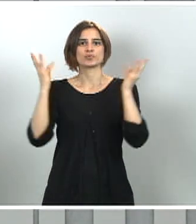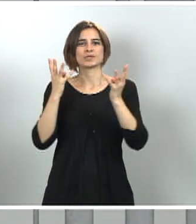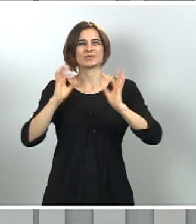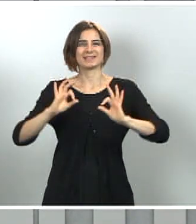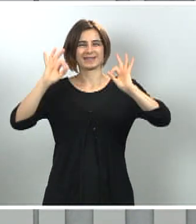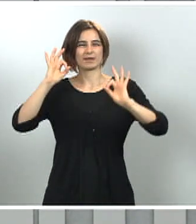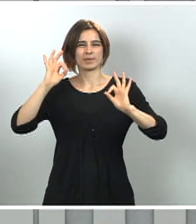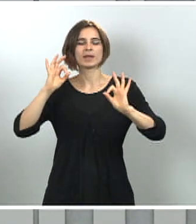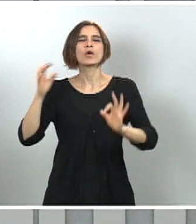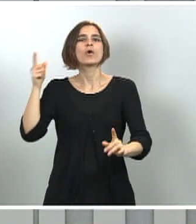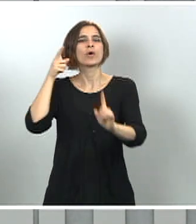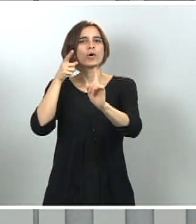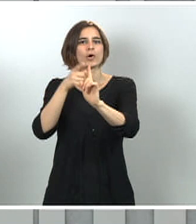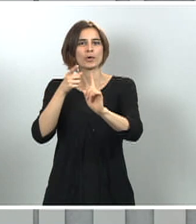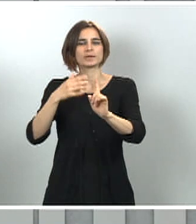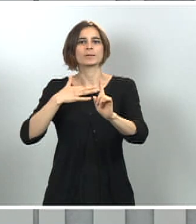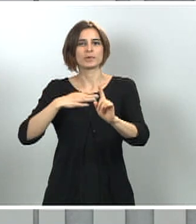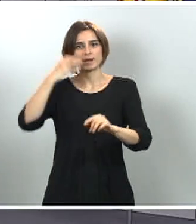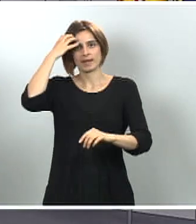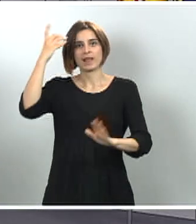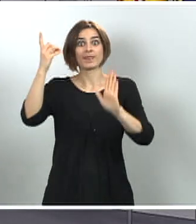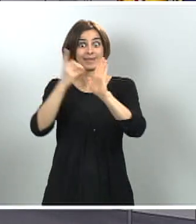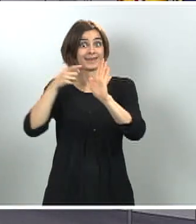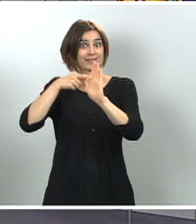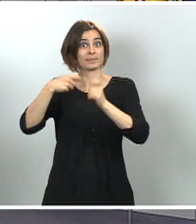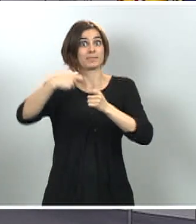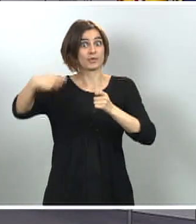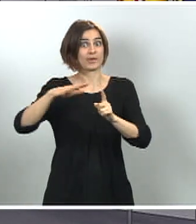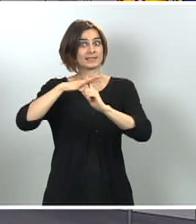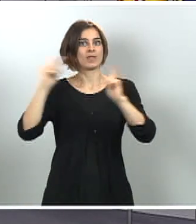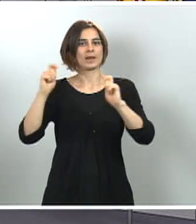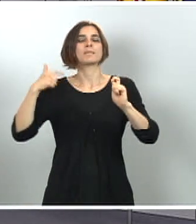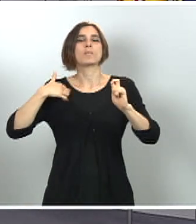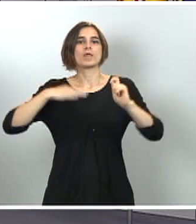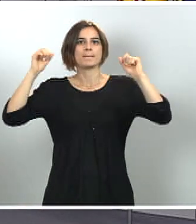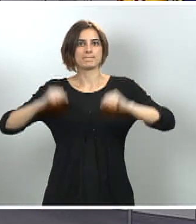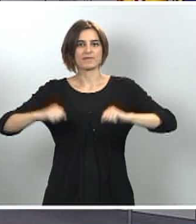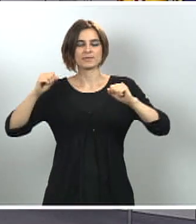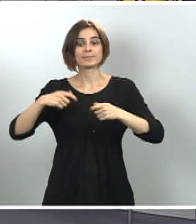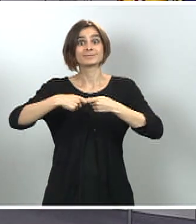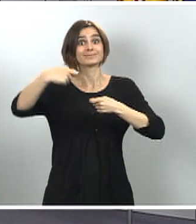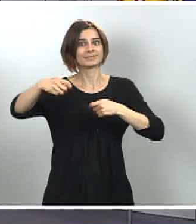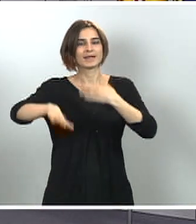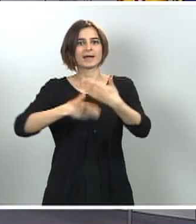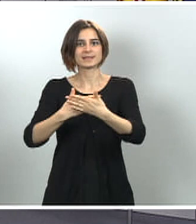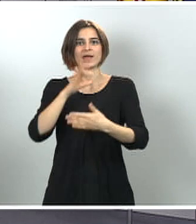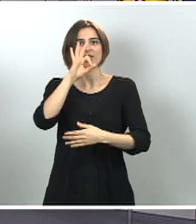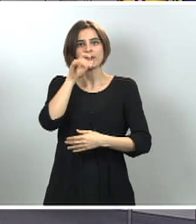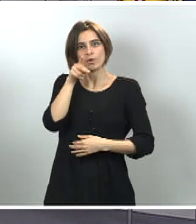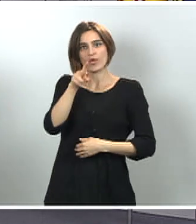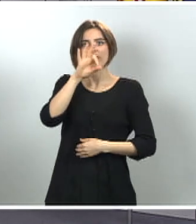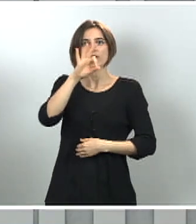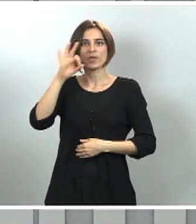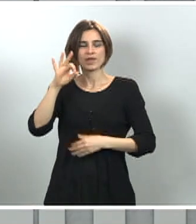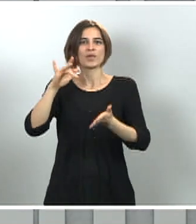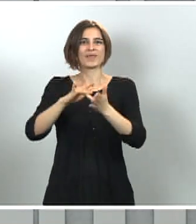por el que se prorroga el estado de alarma. Esta prórroga se produce hasta las cero horas del día 10 de mayo, una vez